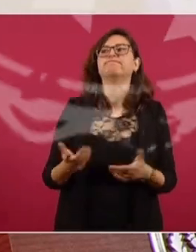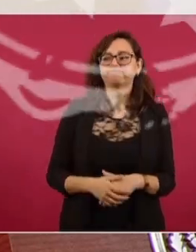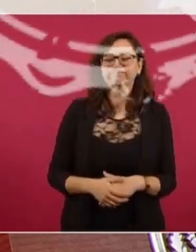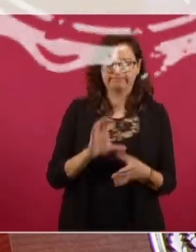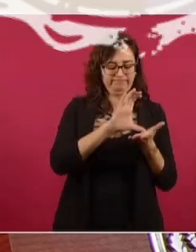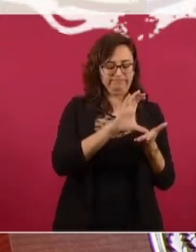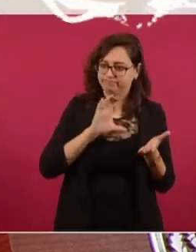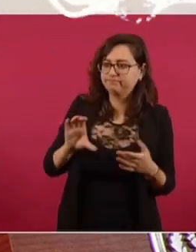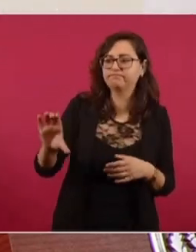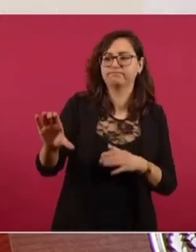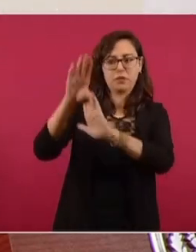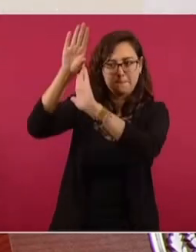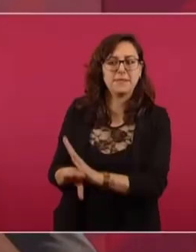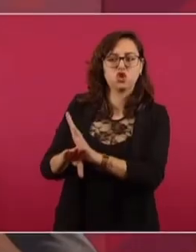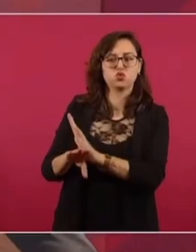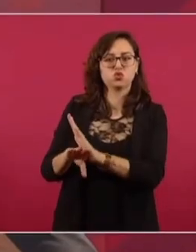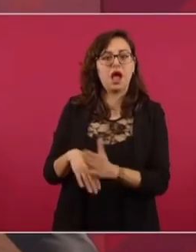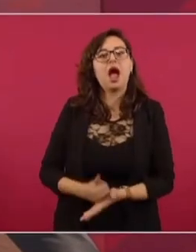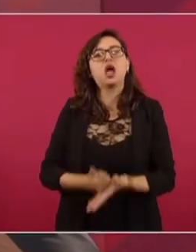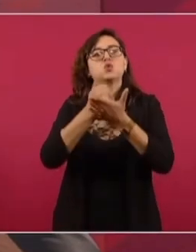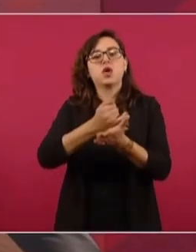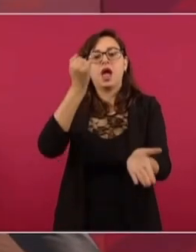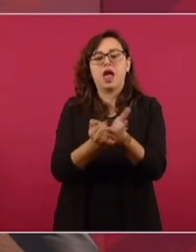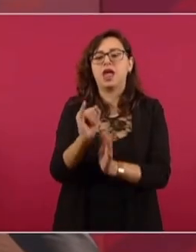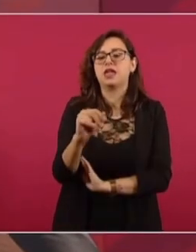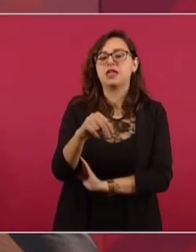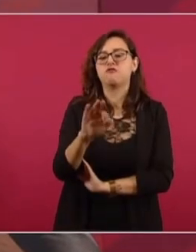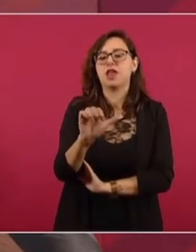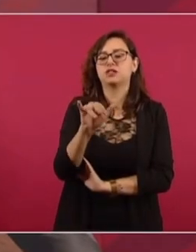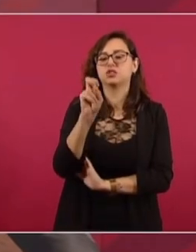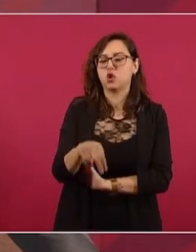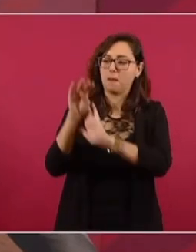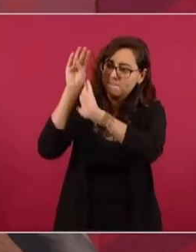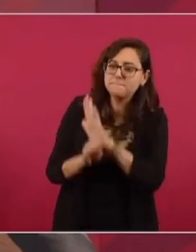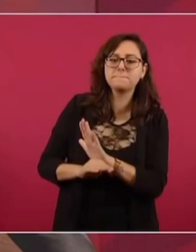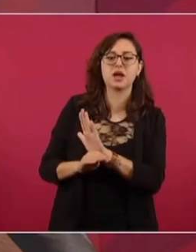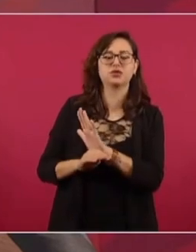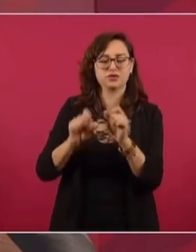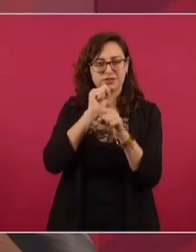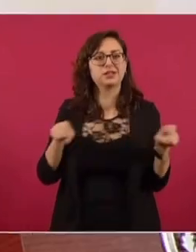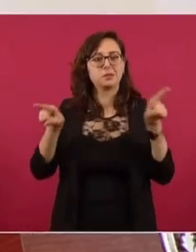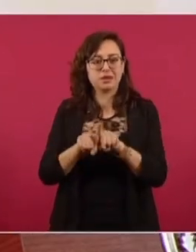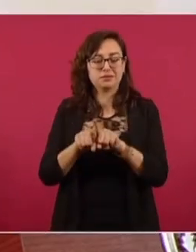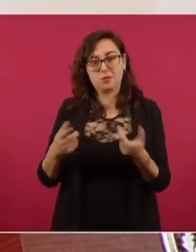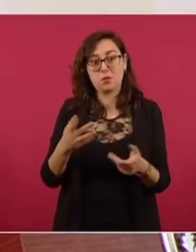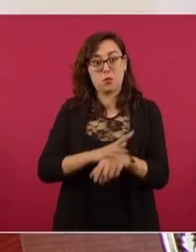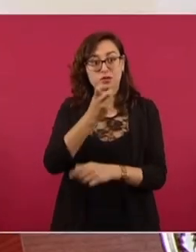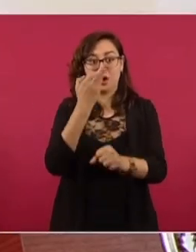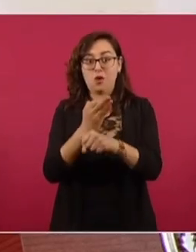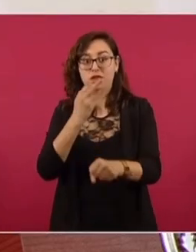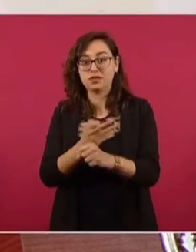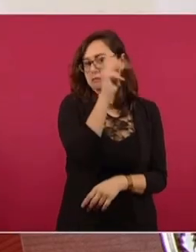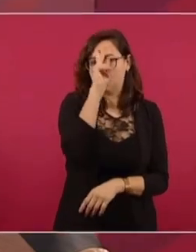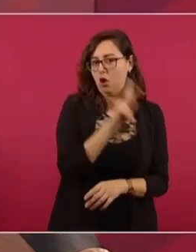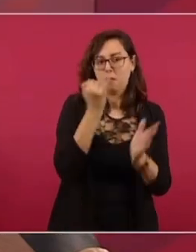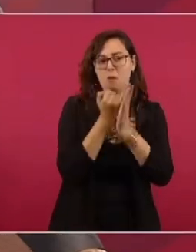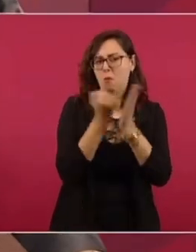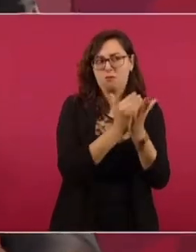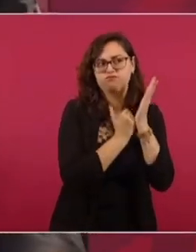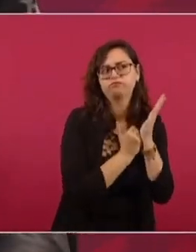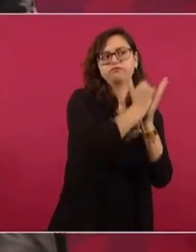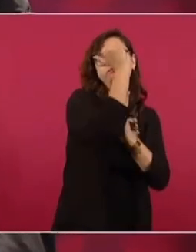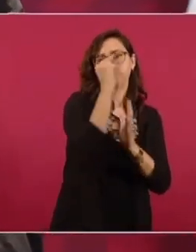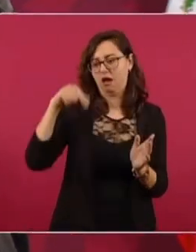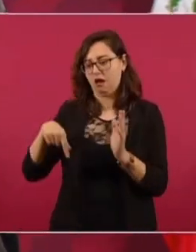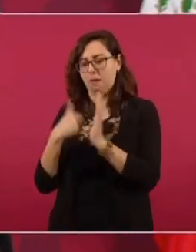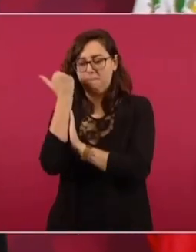¿Y qué es la inflación? Pues es un impuesto que daña más a los pobres. Podemos, ya lo